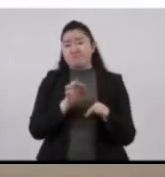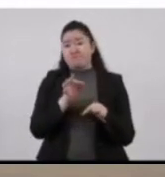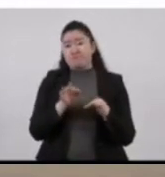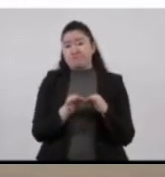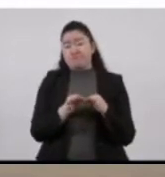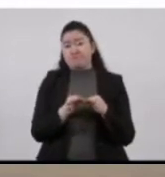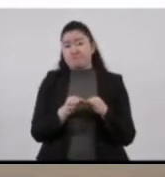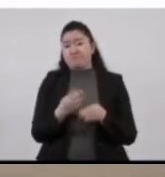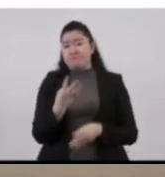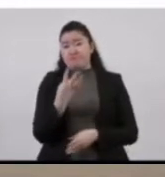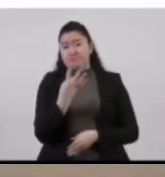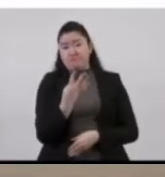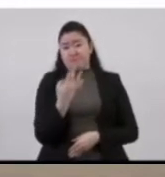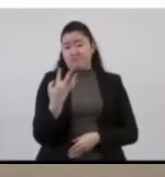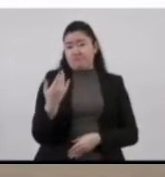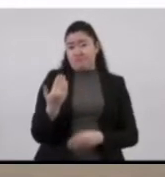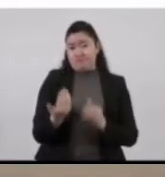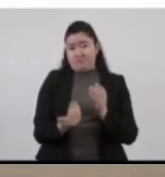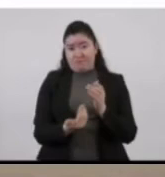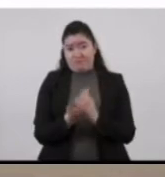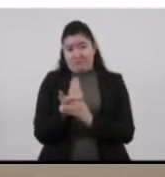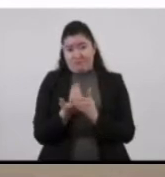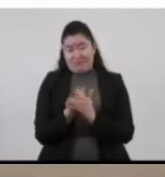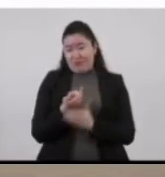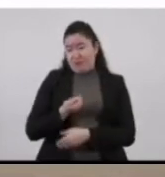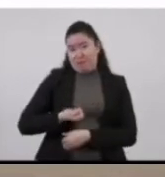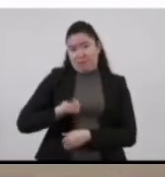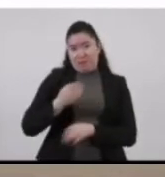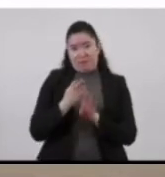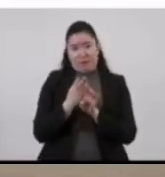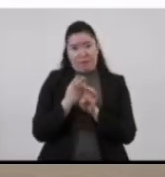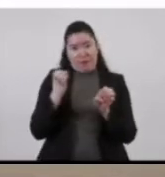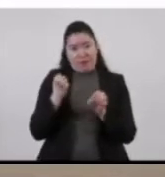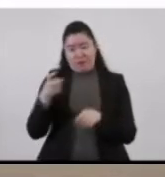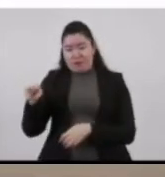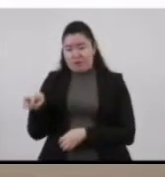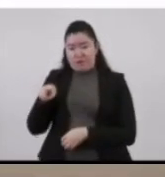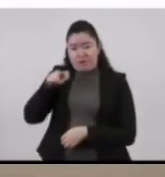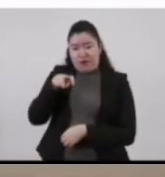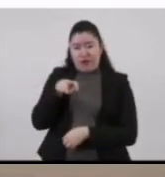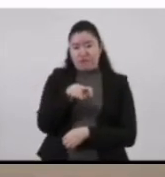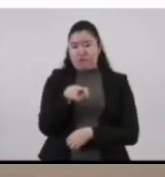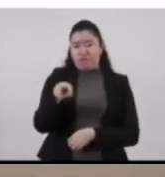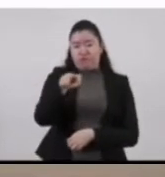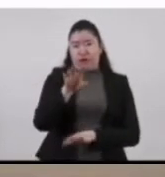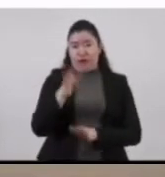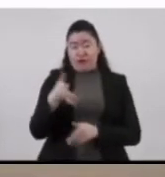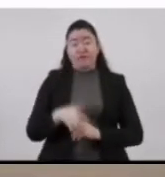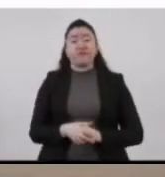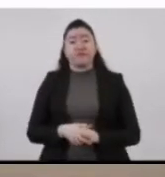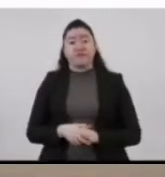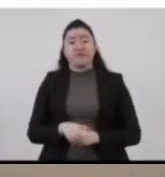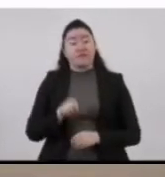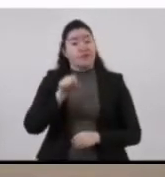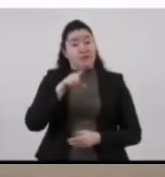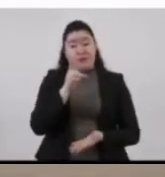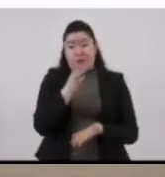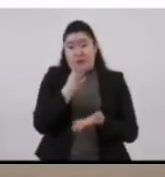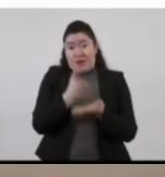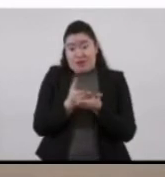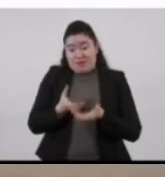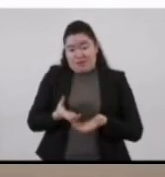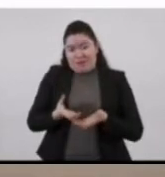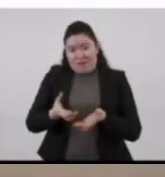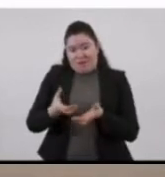a las 4.50 de la mañana salió el primer autobús ya con pasajeros. El carril exclusivo,